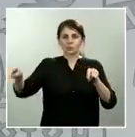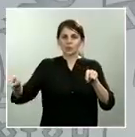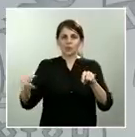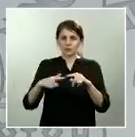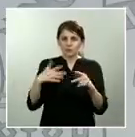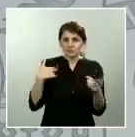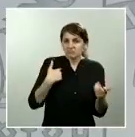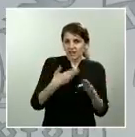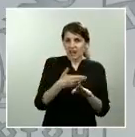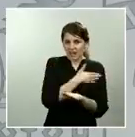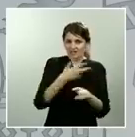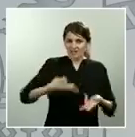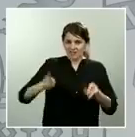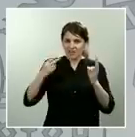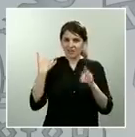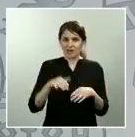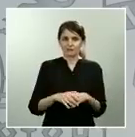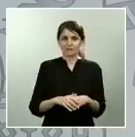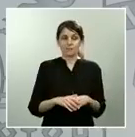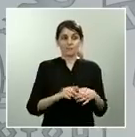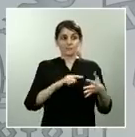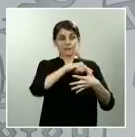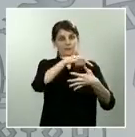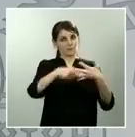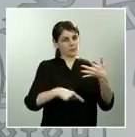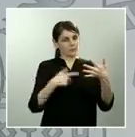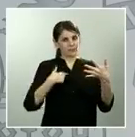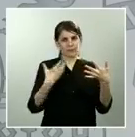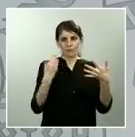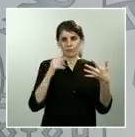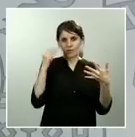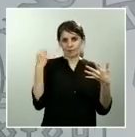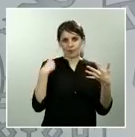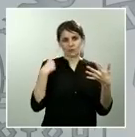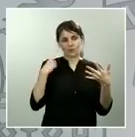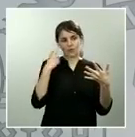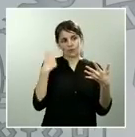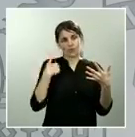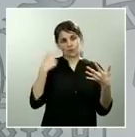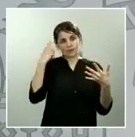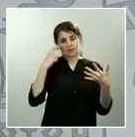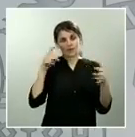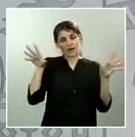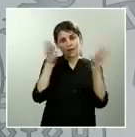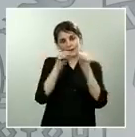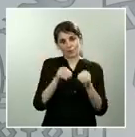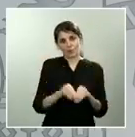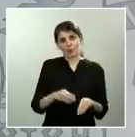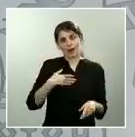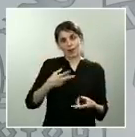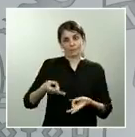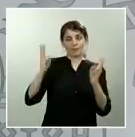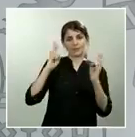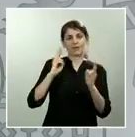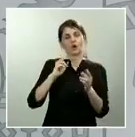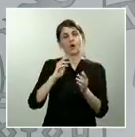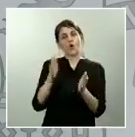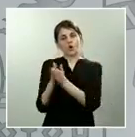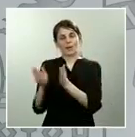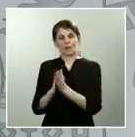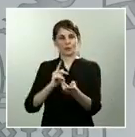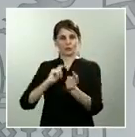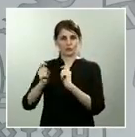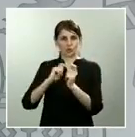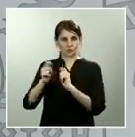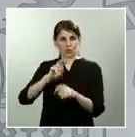resumirla en las medidas de las posibilidades para poder permitir el turno a otros compañeros. Decirte en relación con los